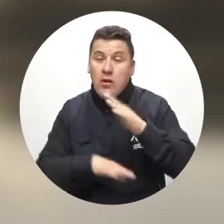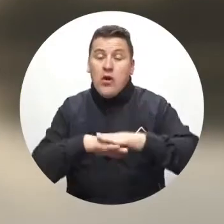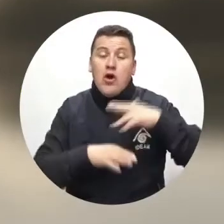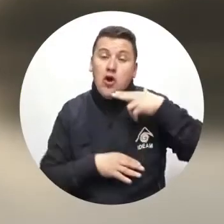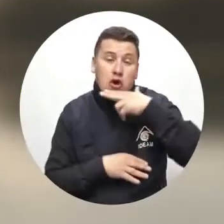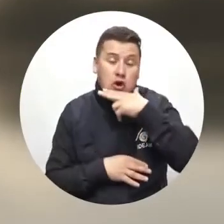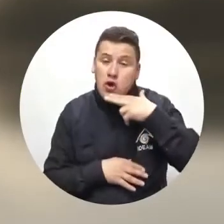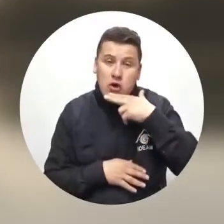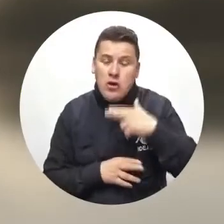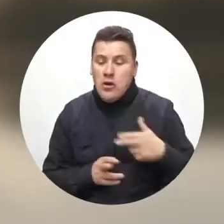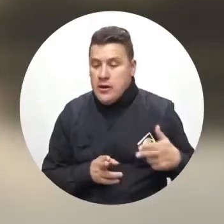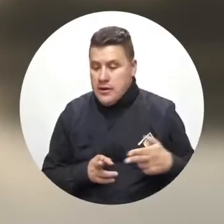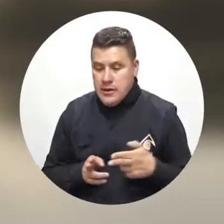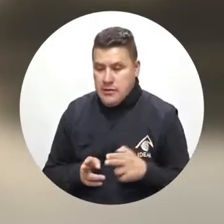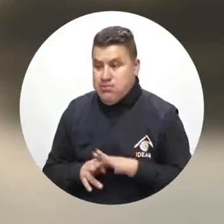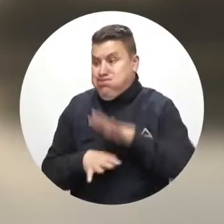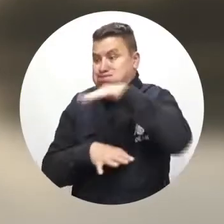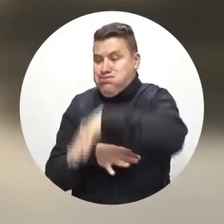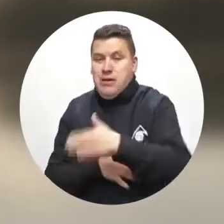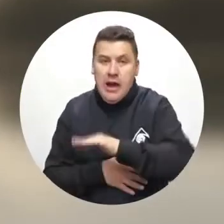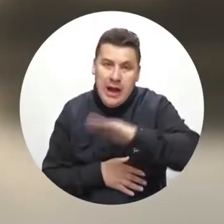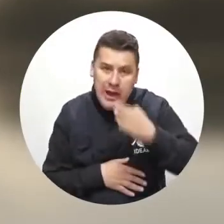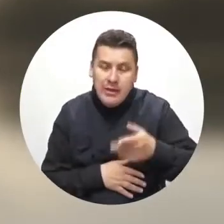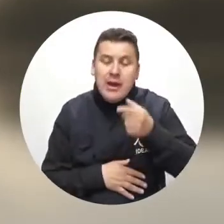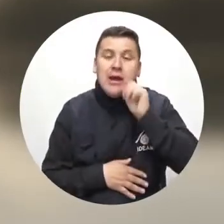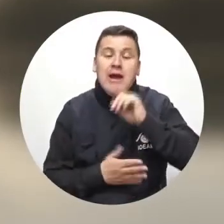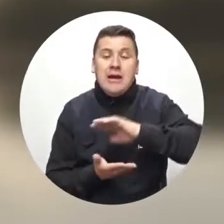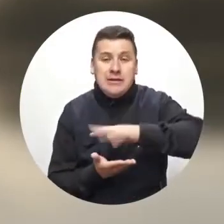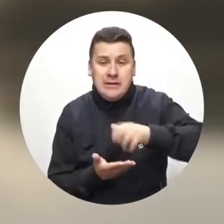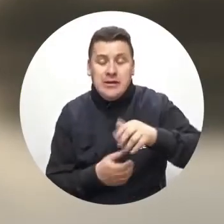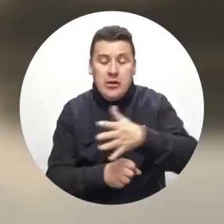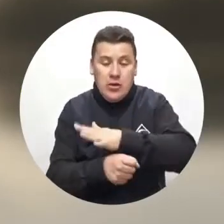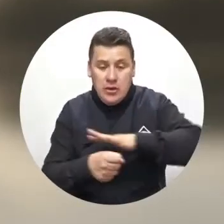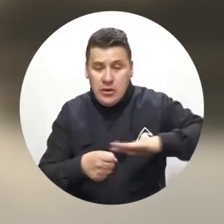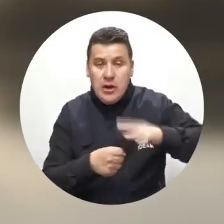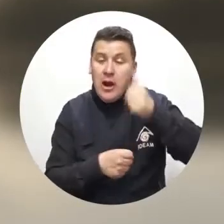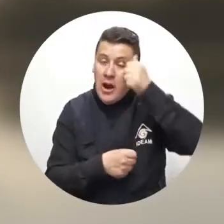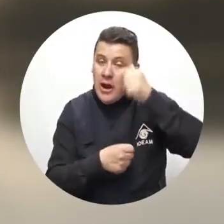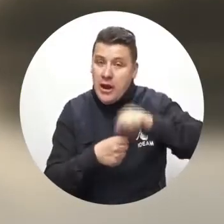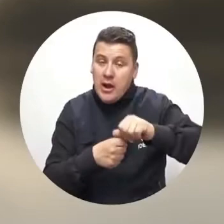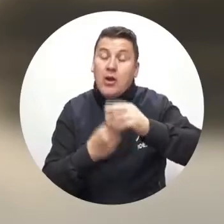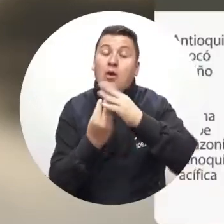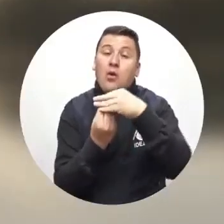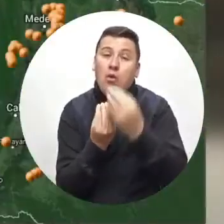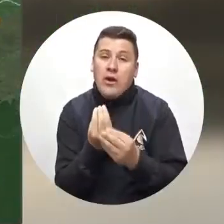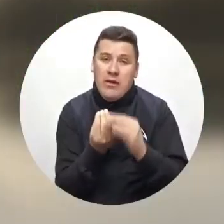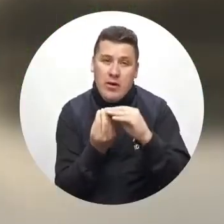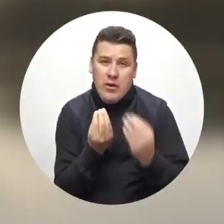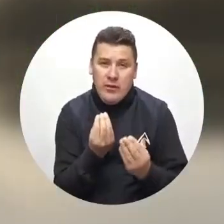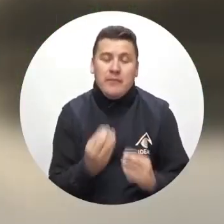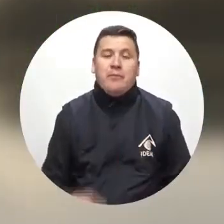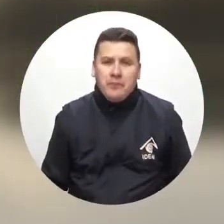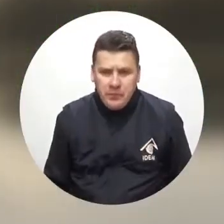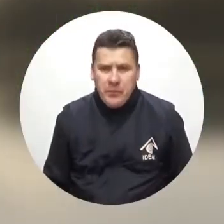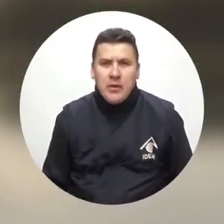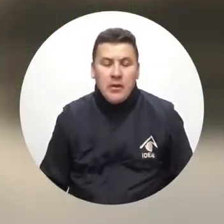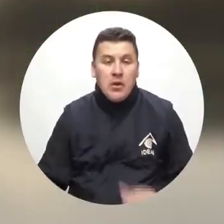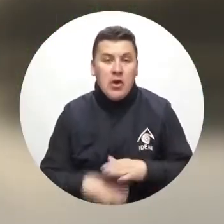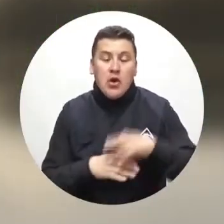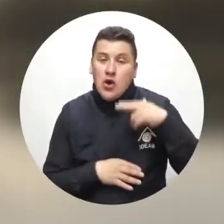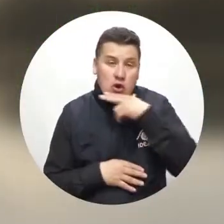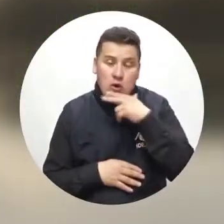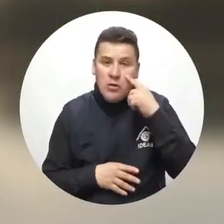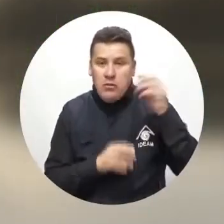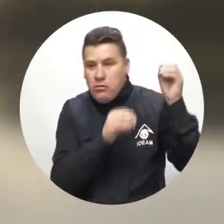roja por desbordamientos en ríos de Antioquia, Calda, Santander, Cundinamarca, Arauca y Urabá. Alerta roja por